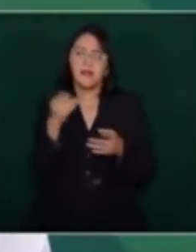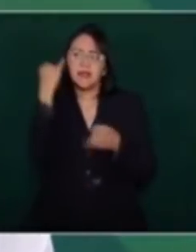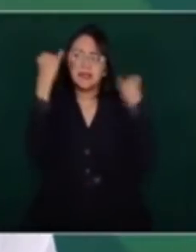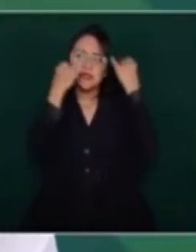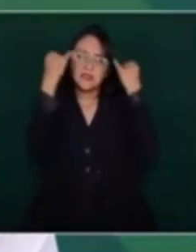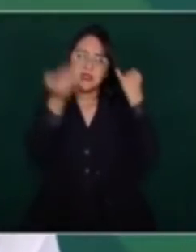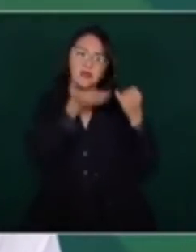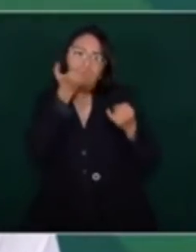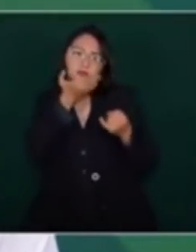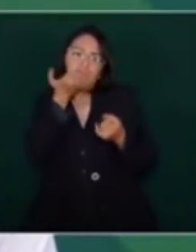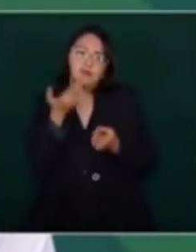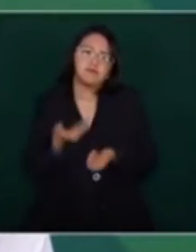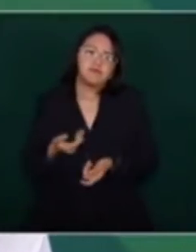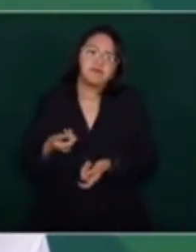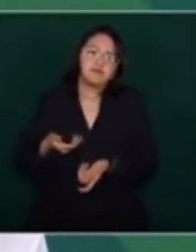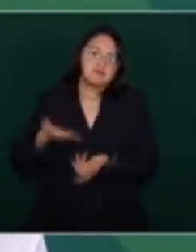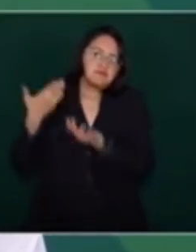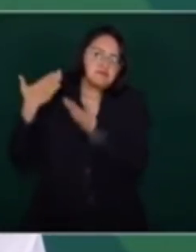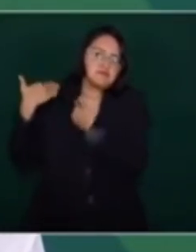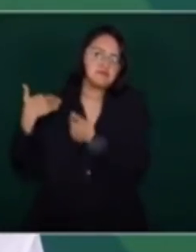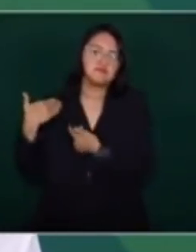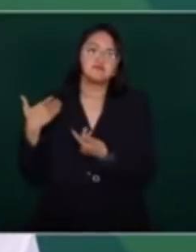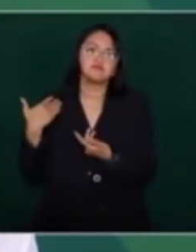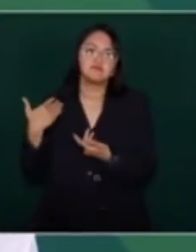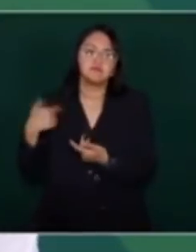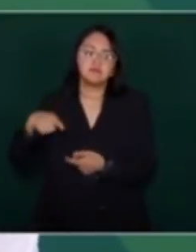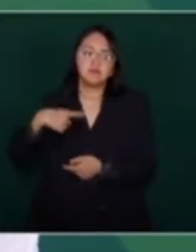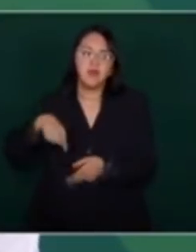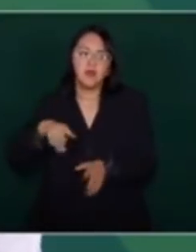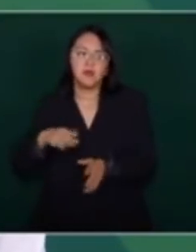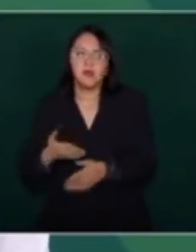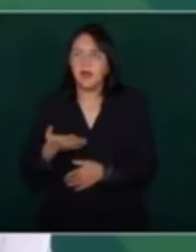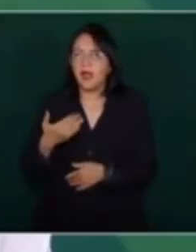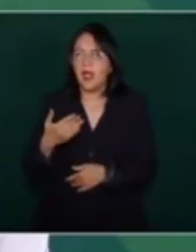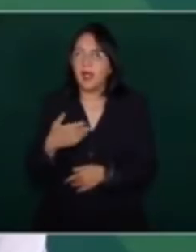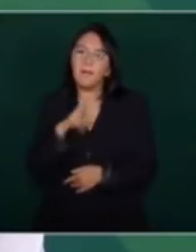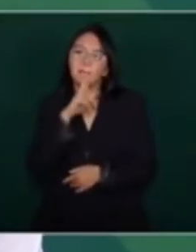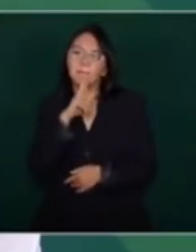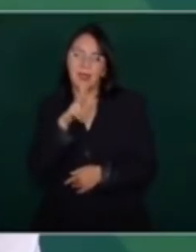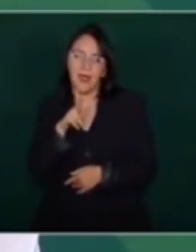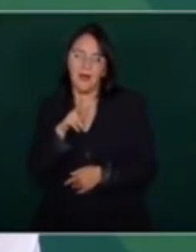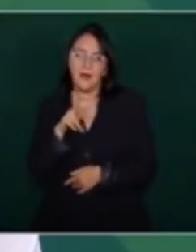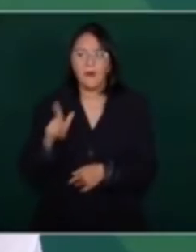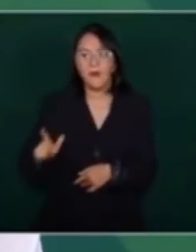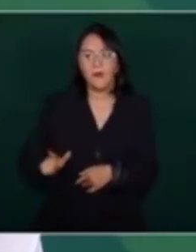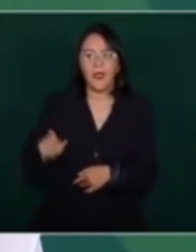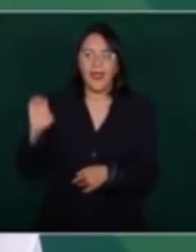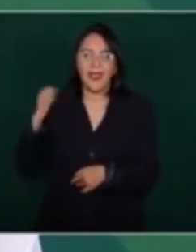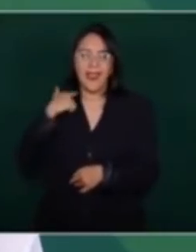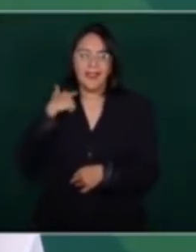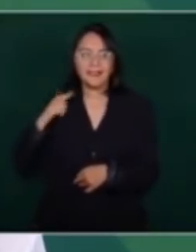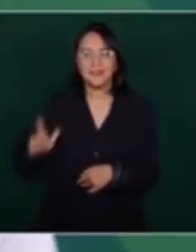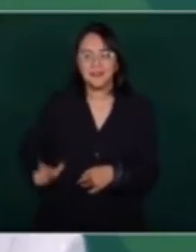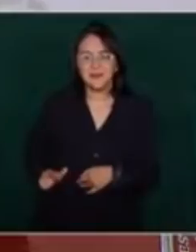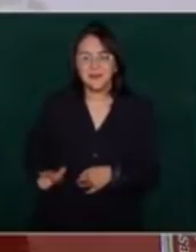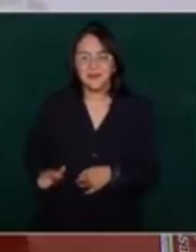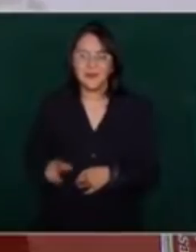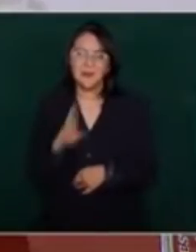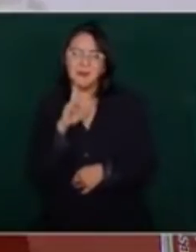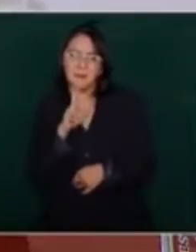estaban a favor del régimen de corrupción, de injusticias, de privilegios,